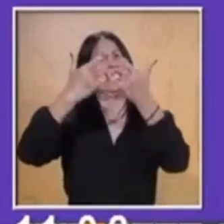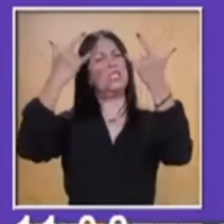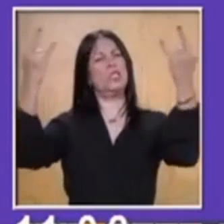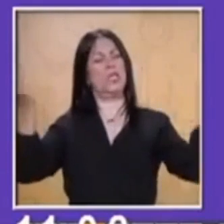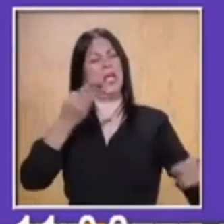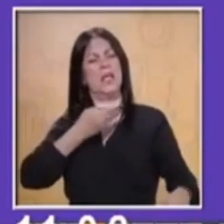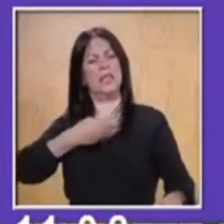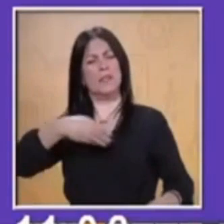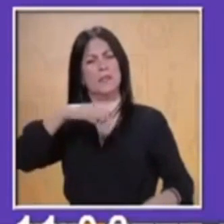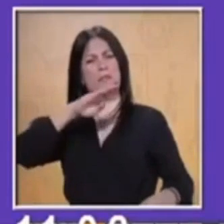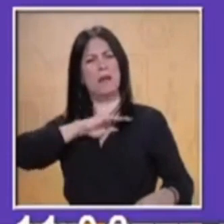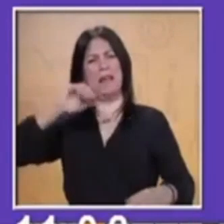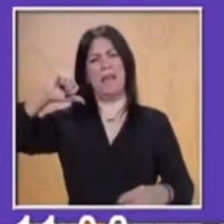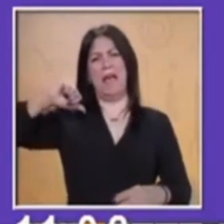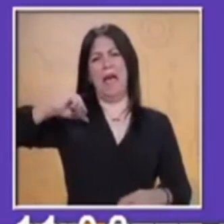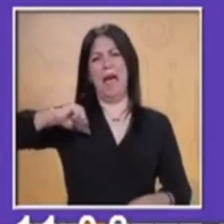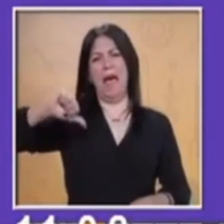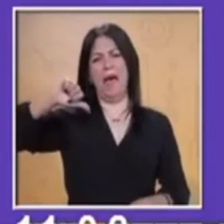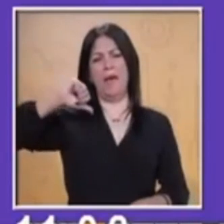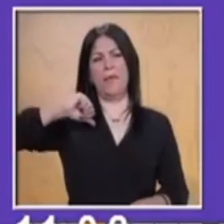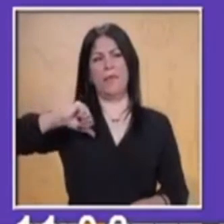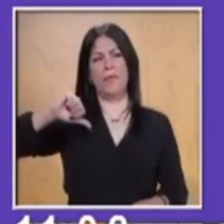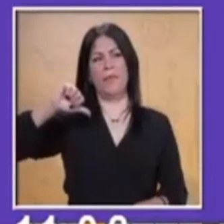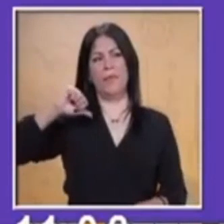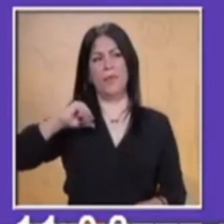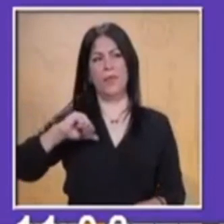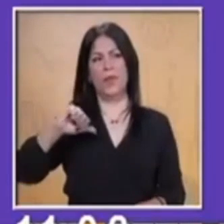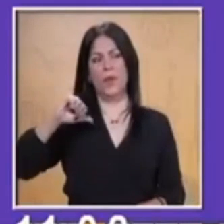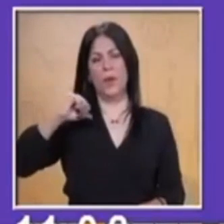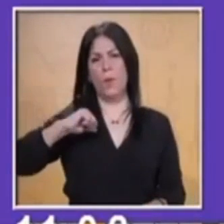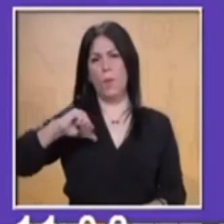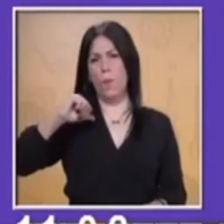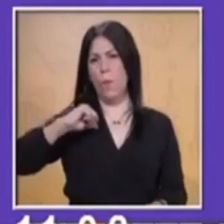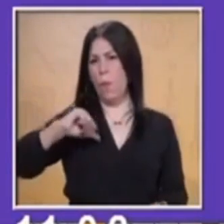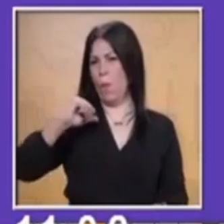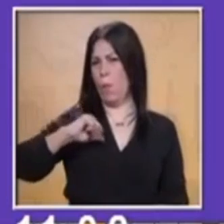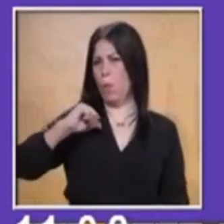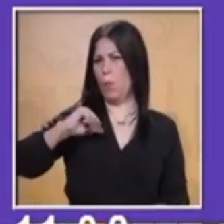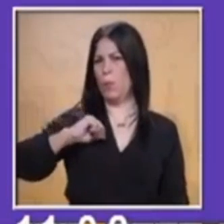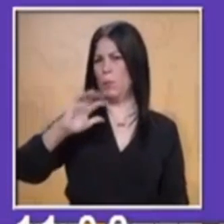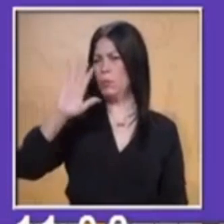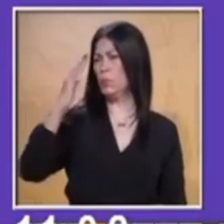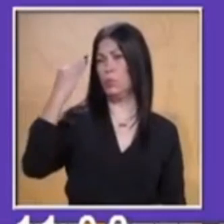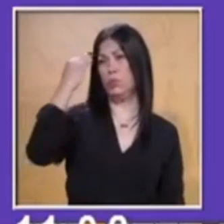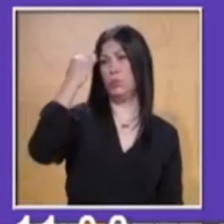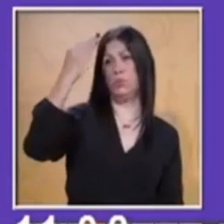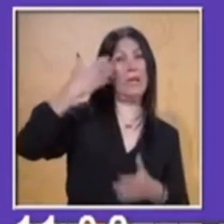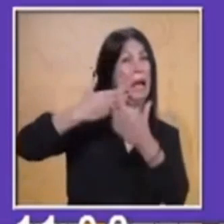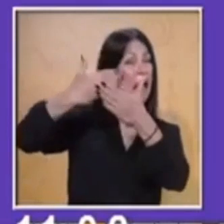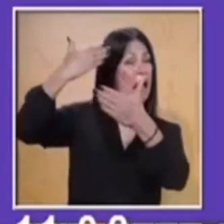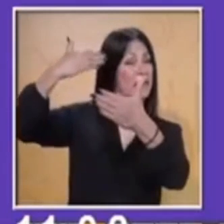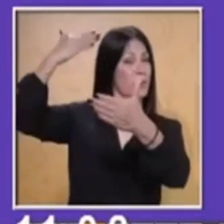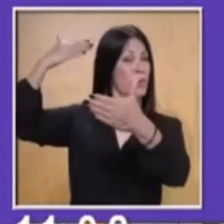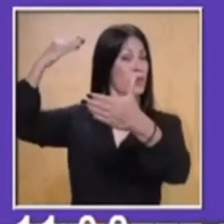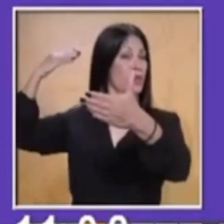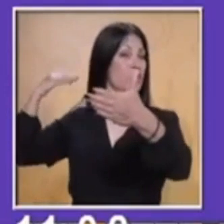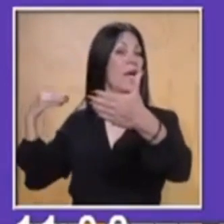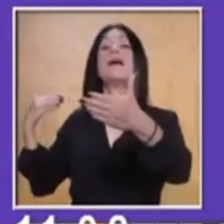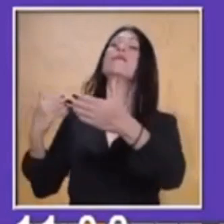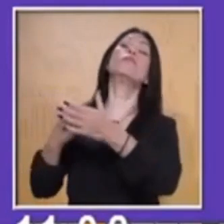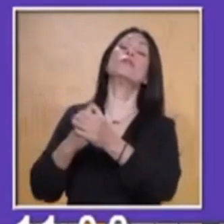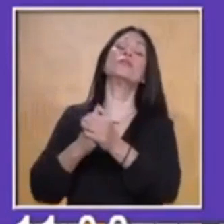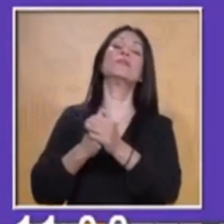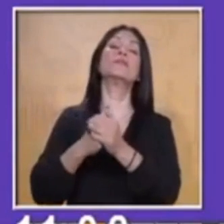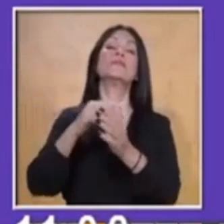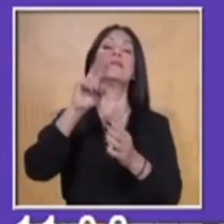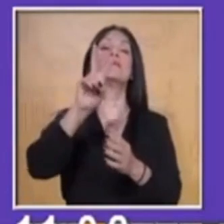tocamos en historia. Se data en esta época de la historia, una época muy importante de la colonia o virreinato. Fue un